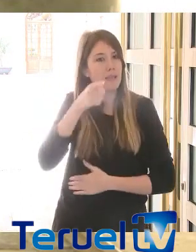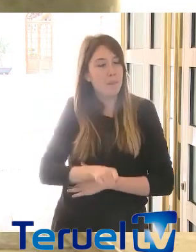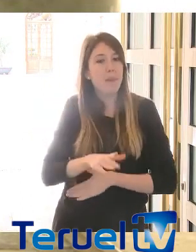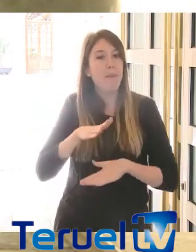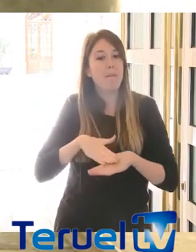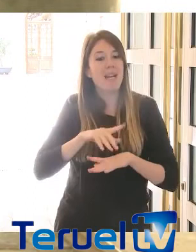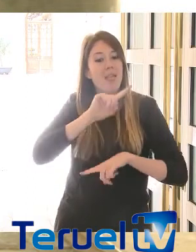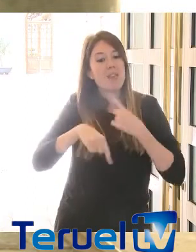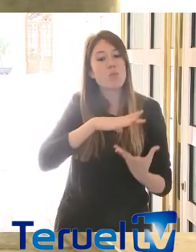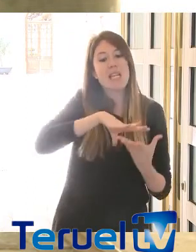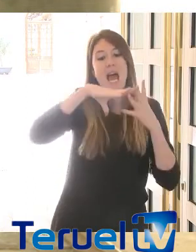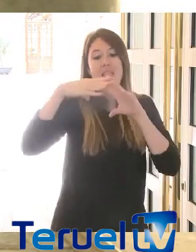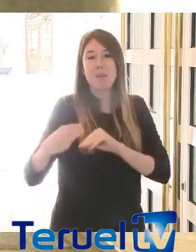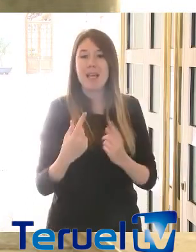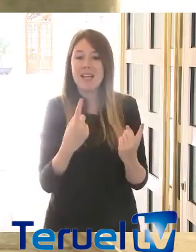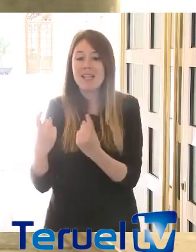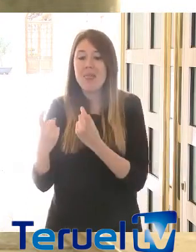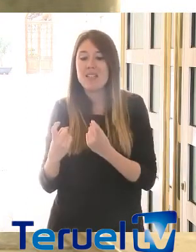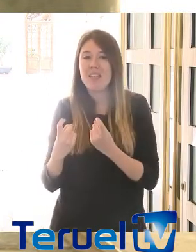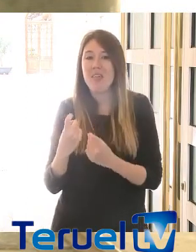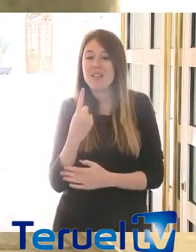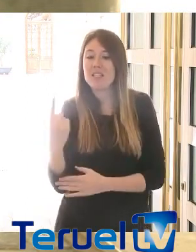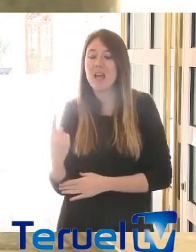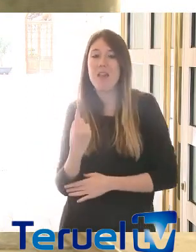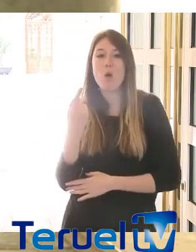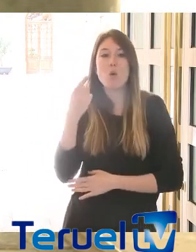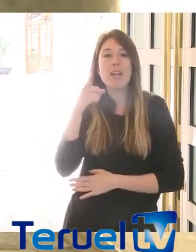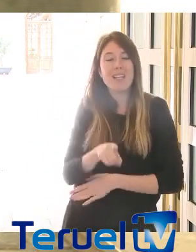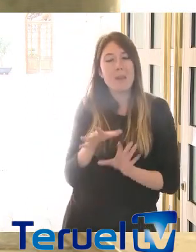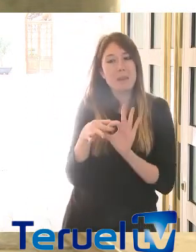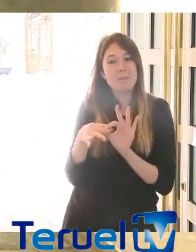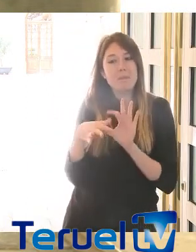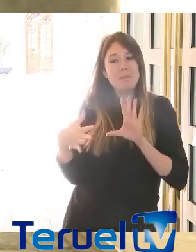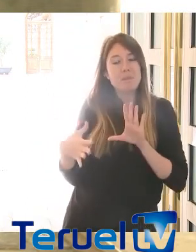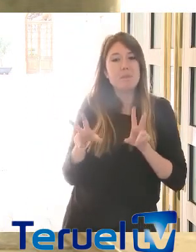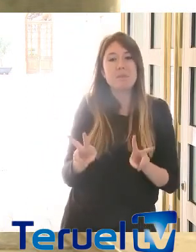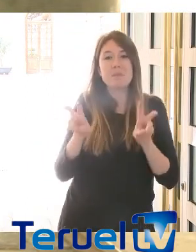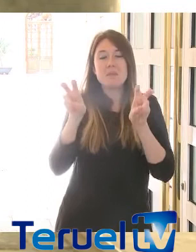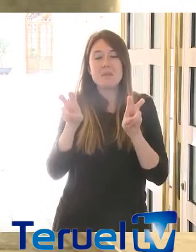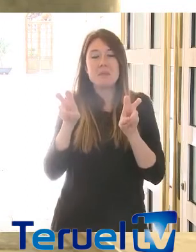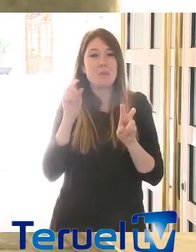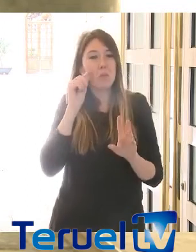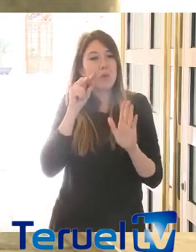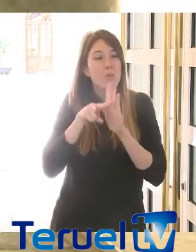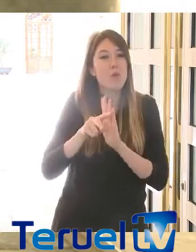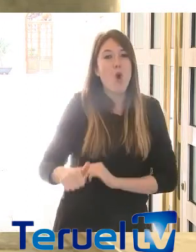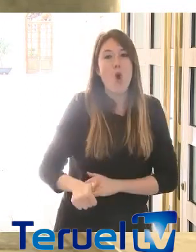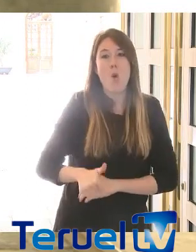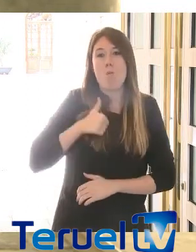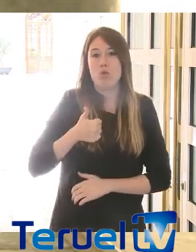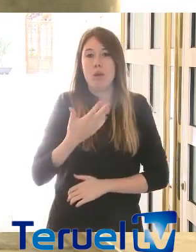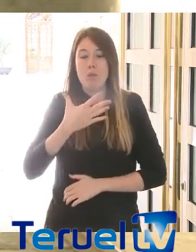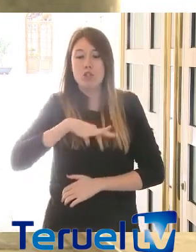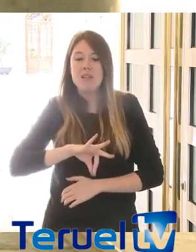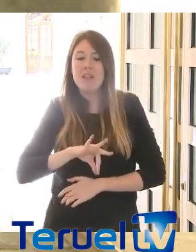poder adaptarla a las necesidades concretas y por lo tanto en mirar el futuro también desde esa óptica de posibilidad de oportunidad en términos de